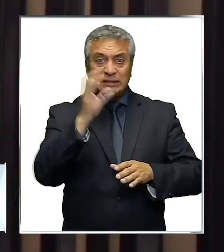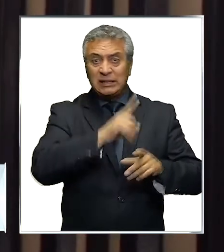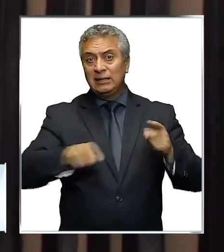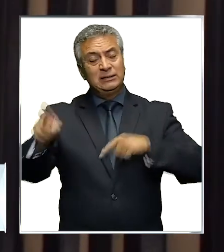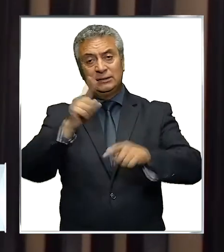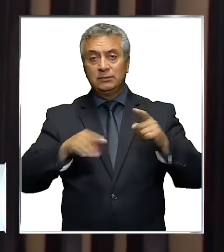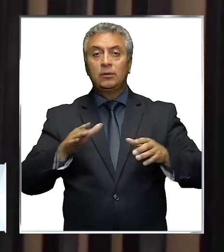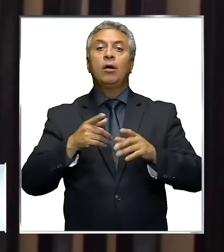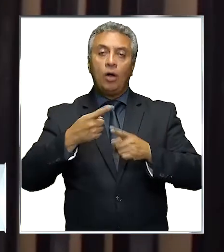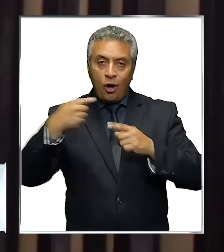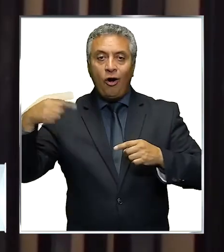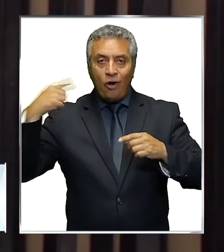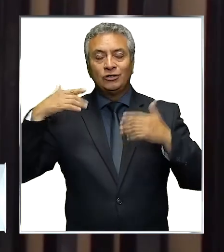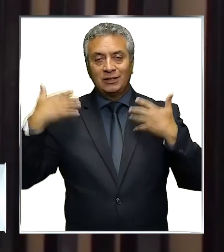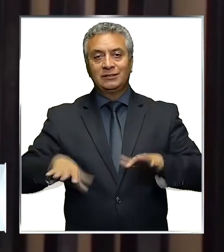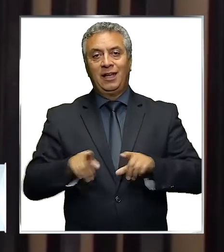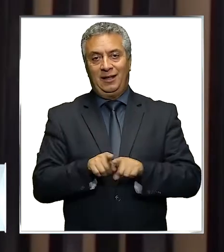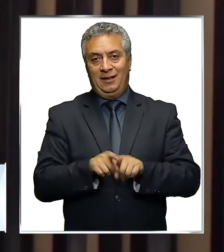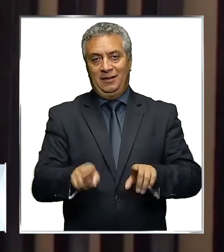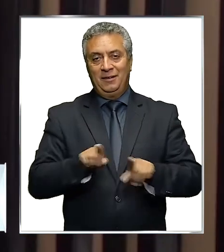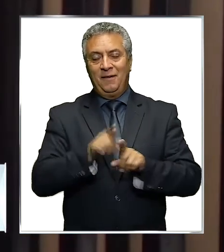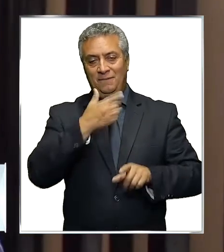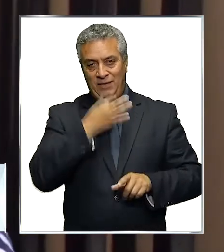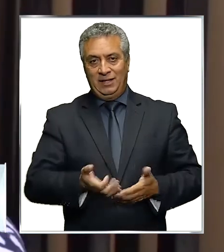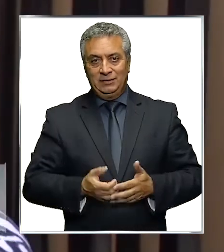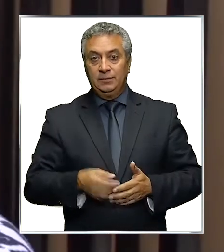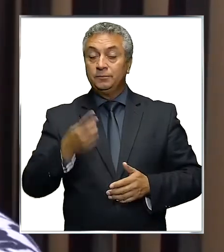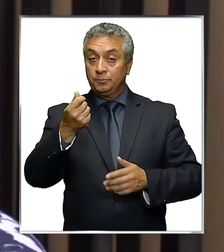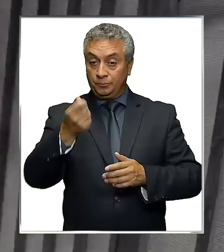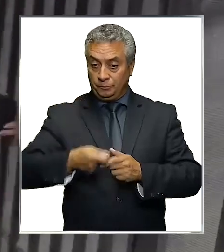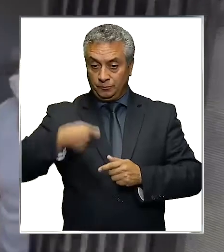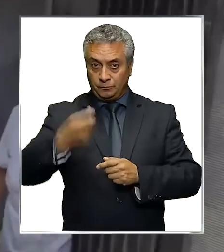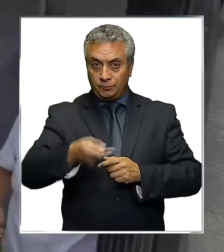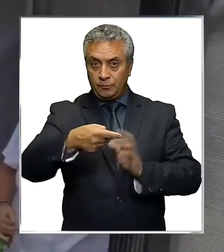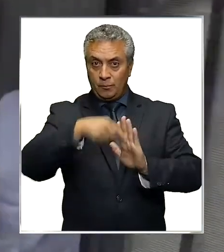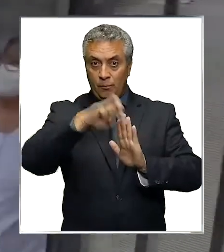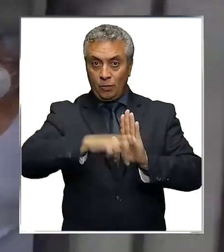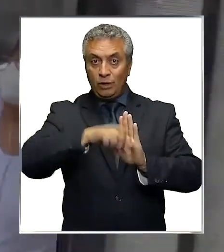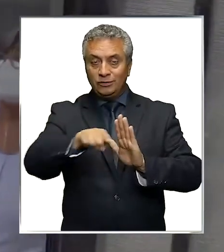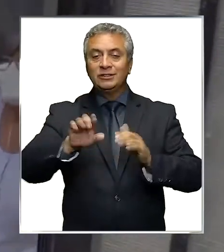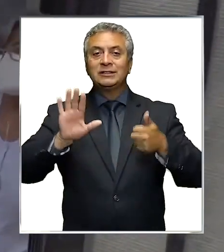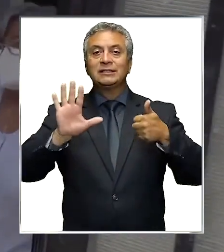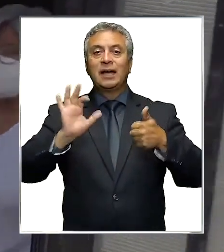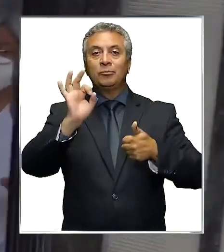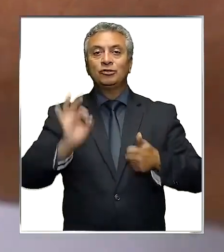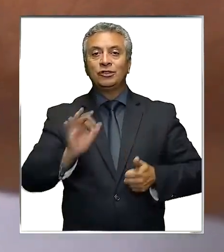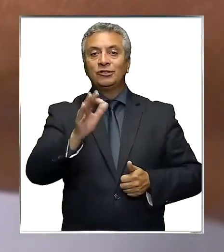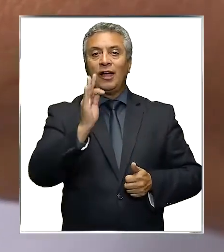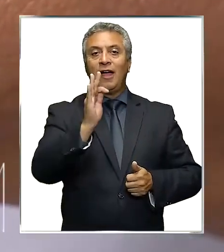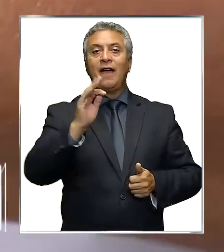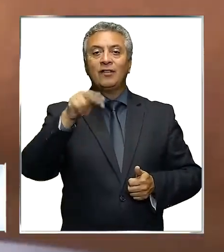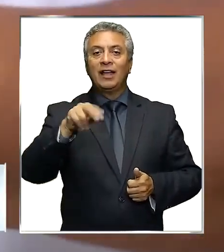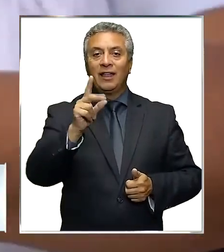buscando y las otras se las hacía tira. El financiamiento del proyecto se